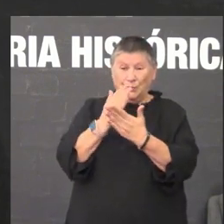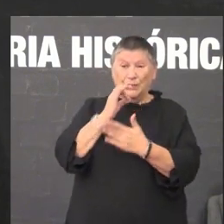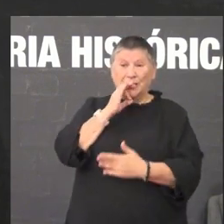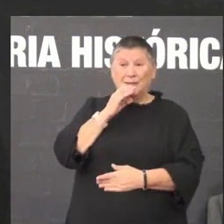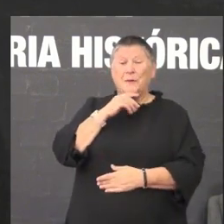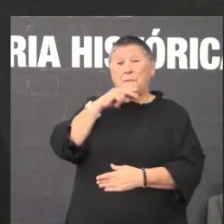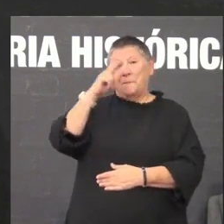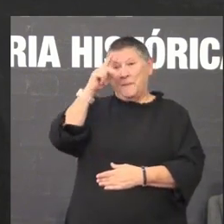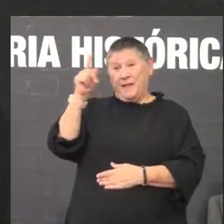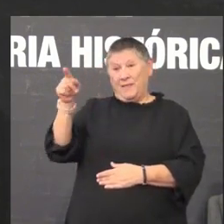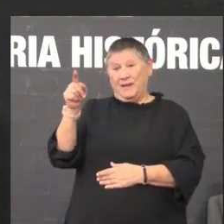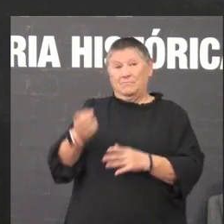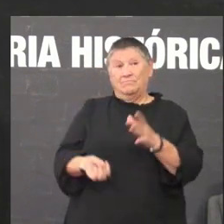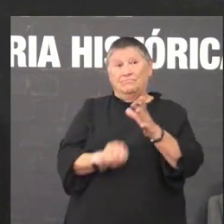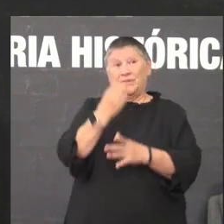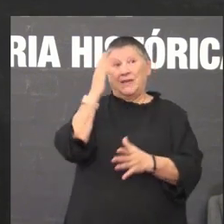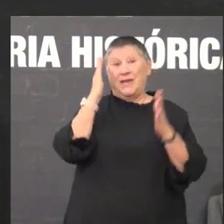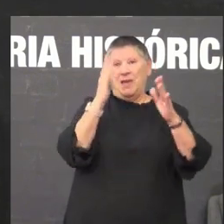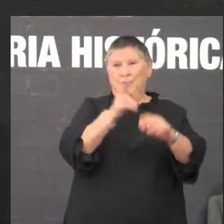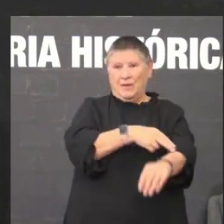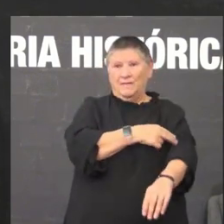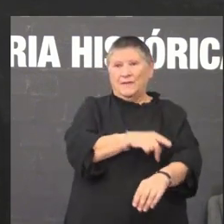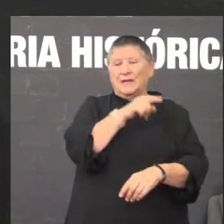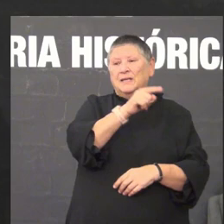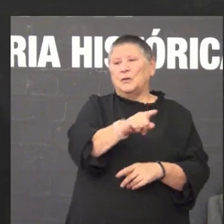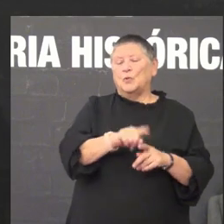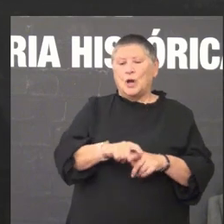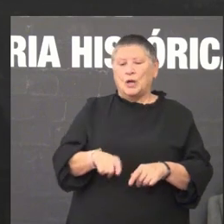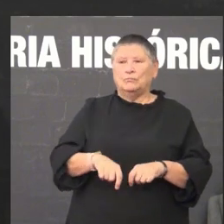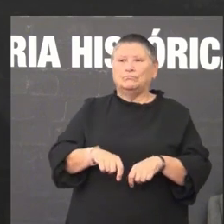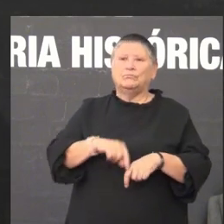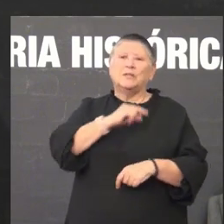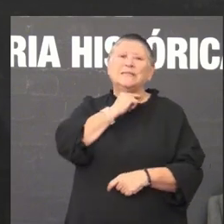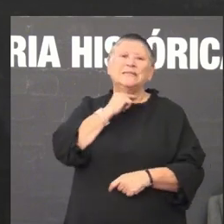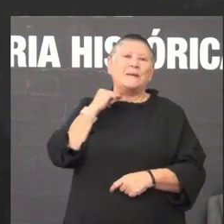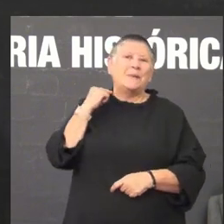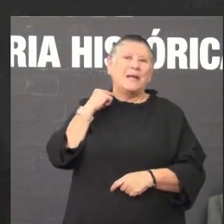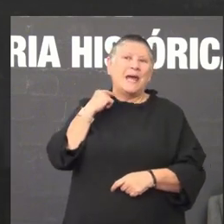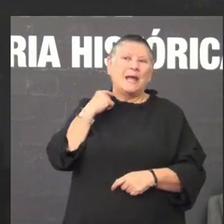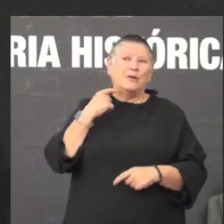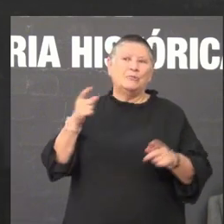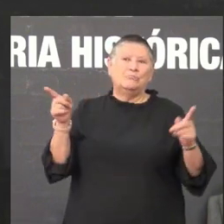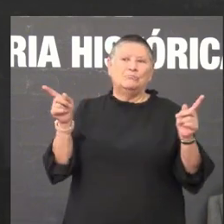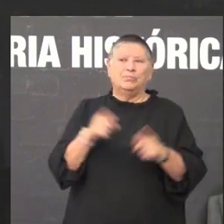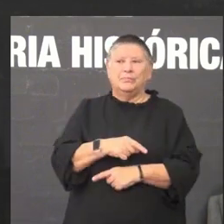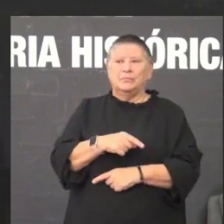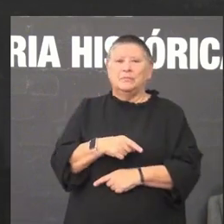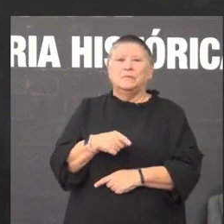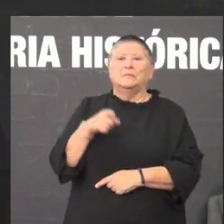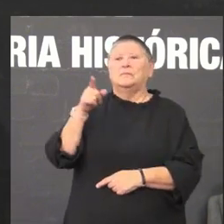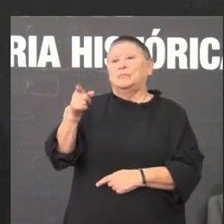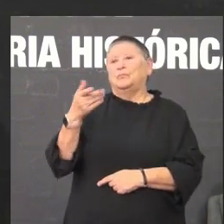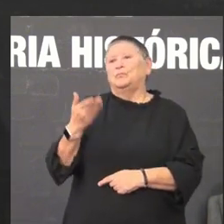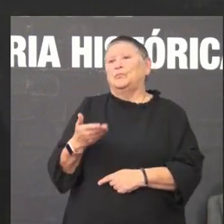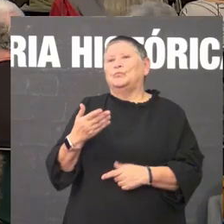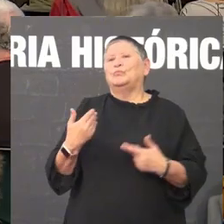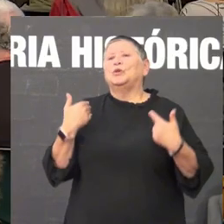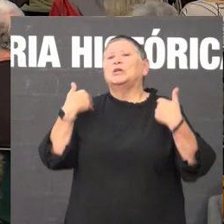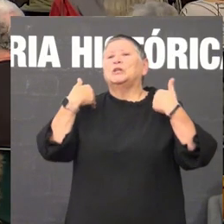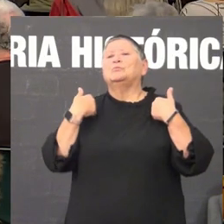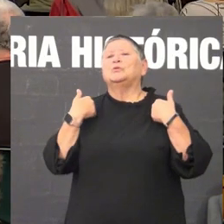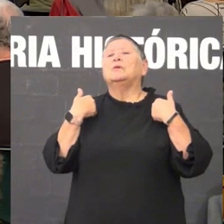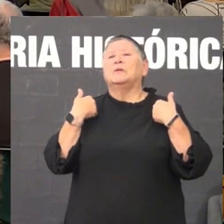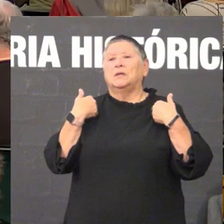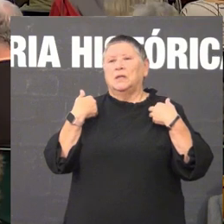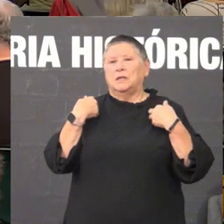creado no franquismo sobre a destrucción do Seminario de Estudos Galegos segue existindo responsabilidade institucional